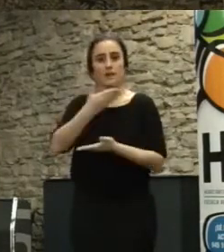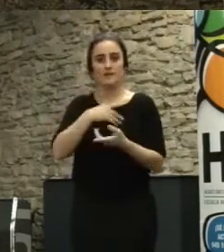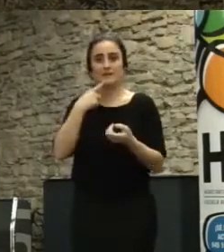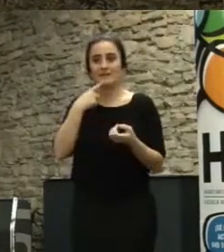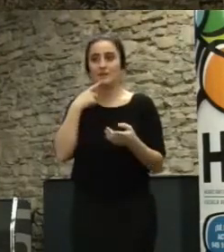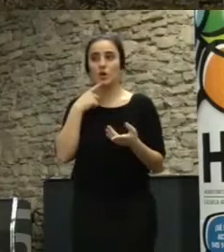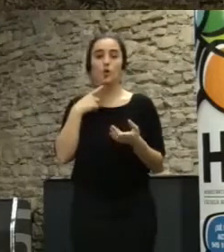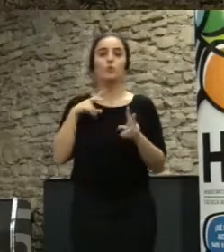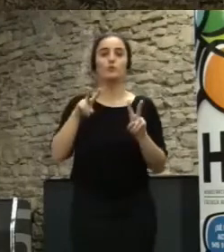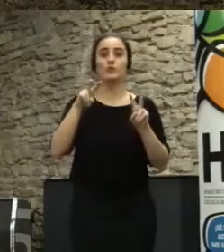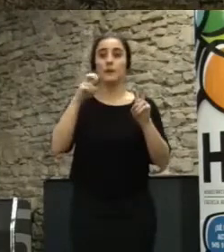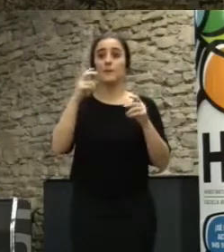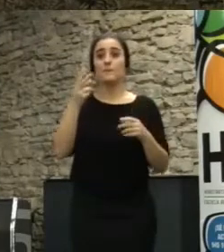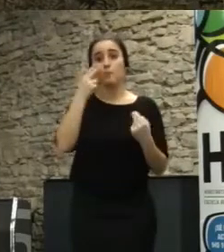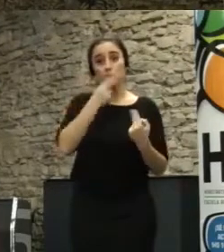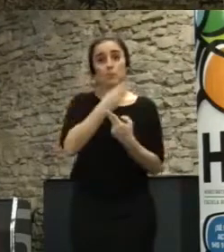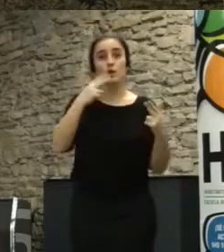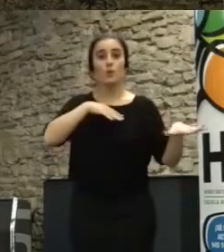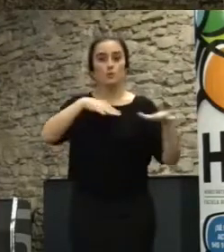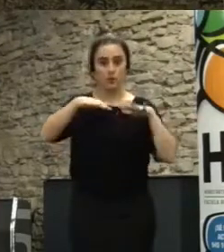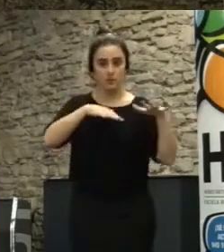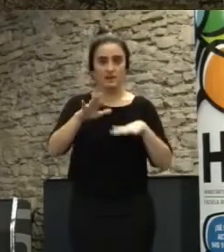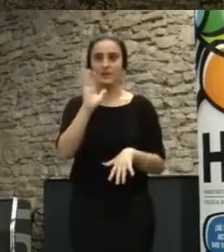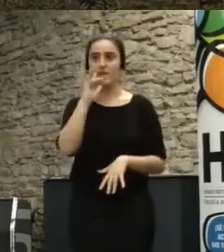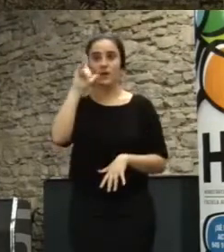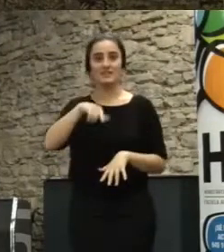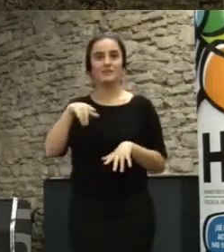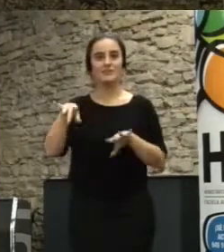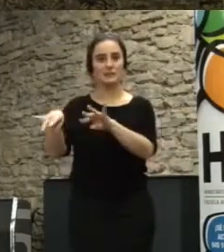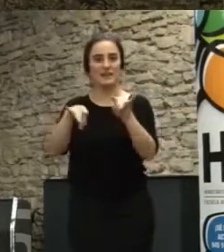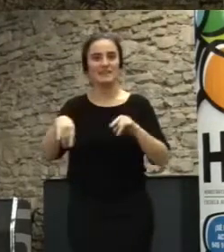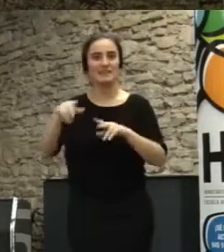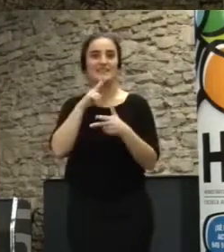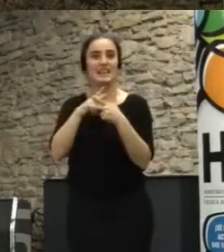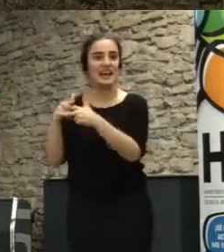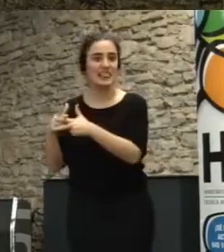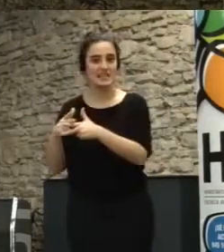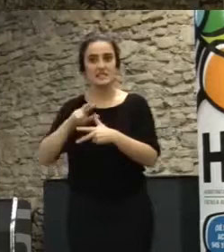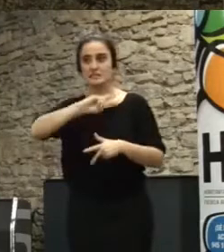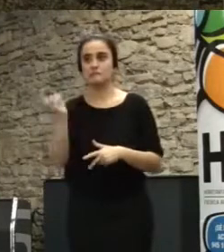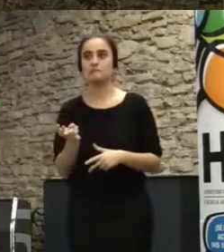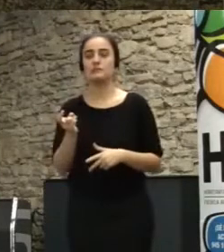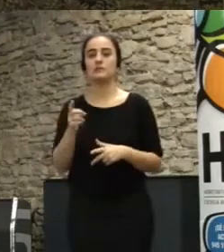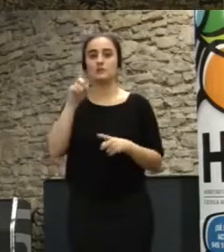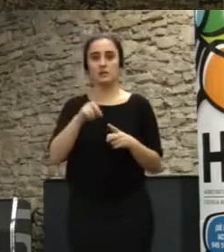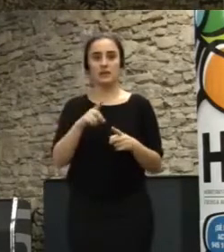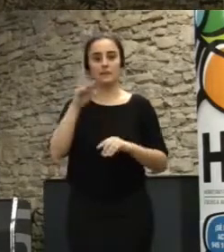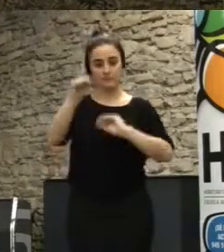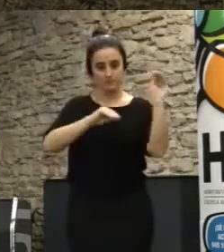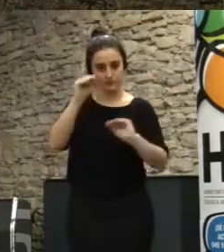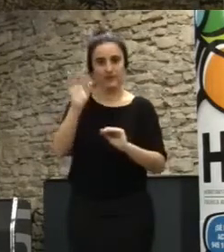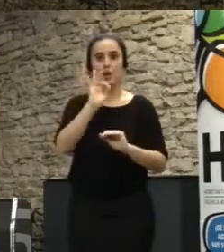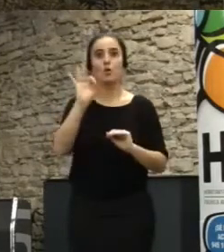la de movilidad y ahora mismo se va a abrir la de terrazas y hostelería. Se hacen unas preguntas y luego la propia ordenanza está abierta a